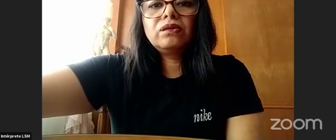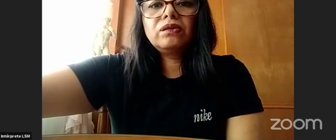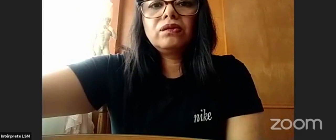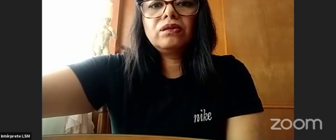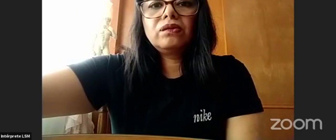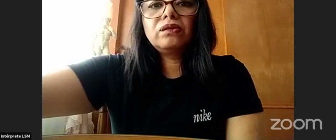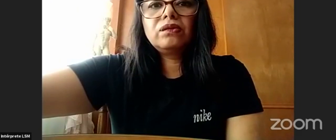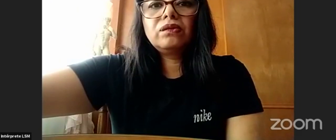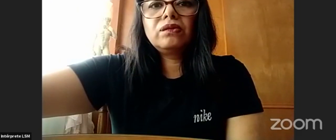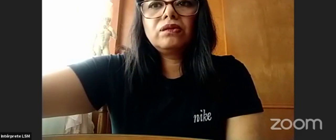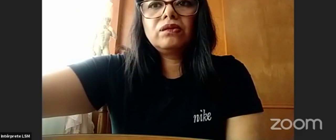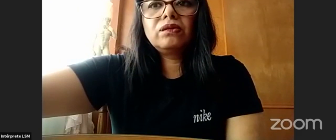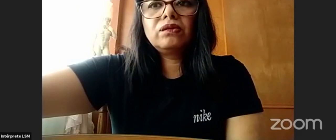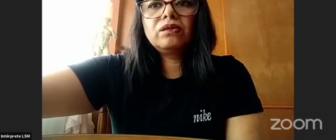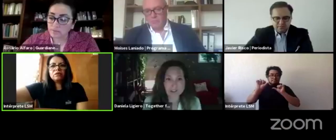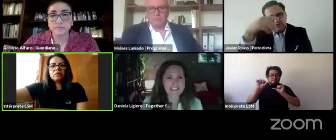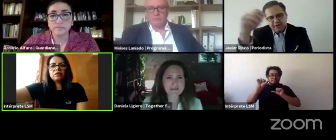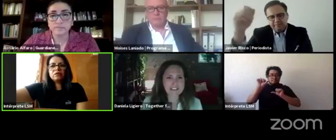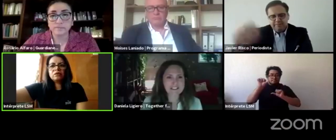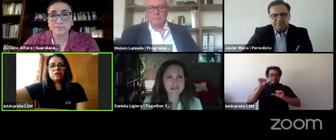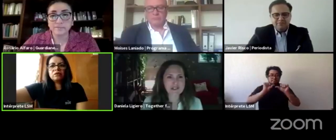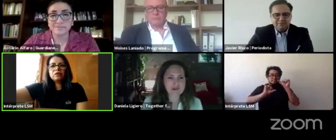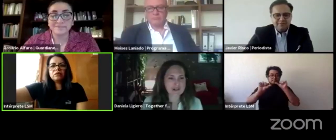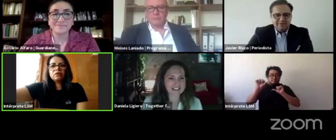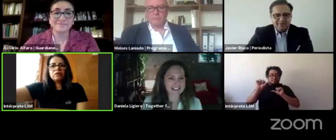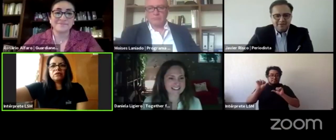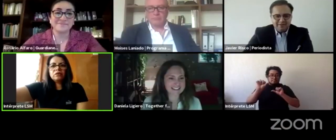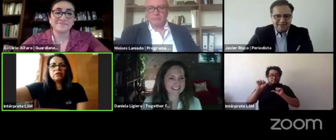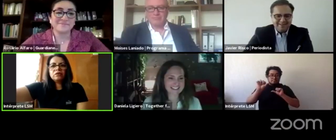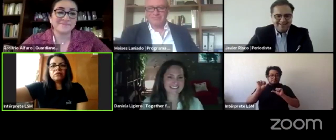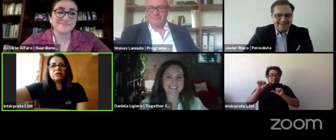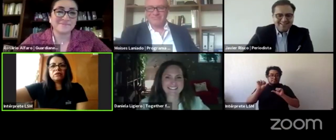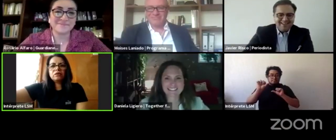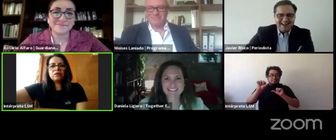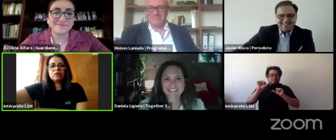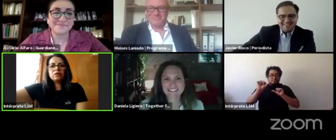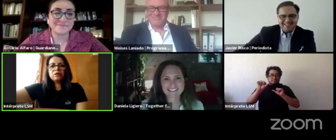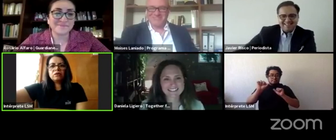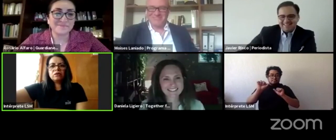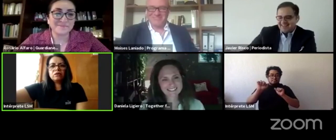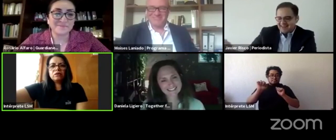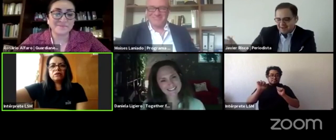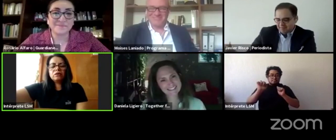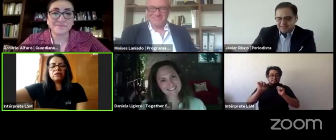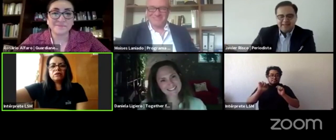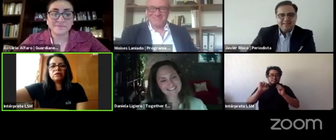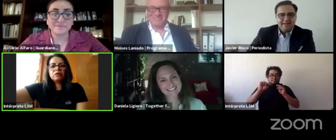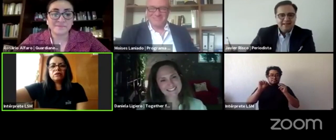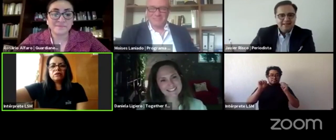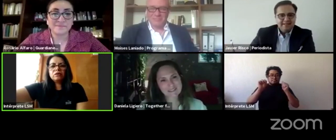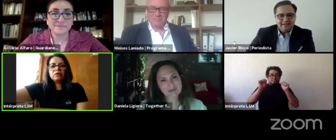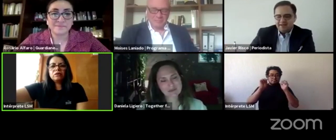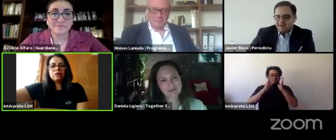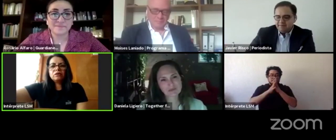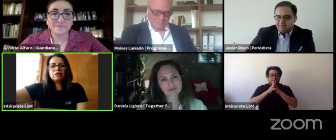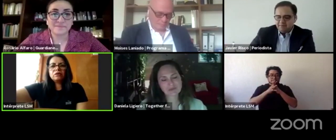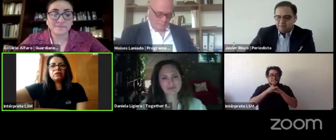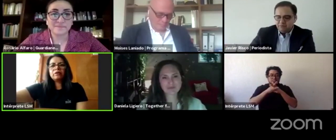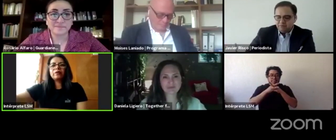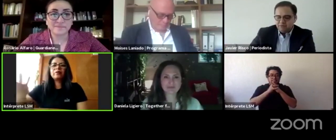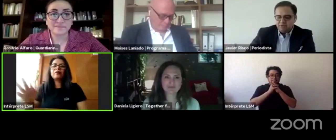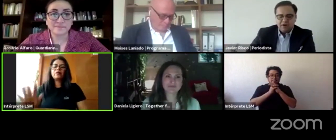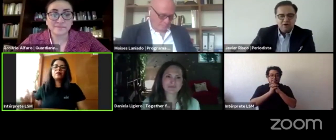puede hacer. Pero voy a dejar que mis colegas también contribúen. Gracias. Sí, gracias. Gracias, Daniela. Pues en este